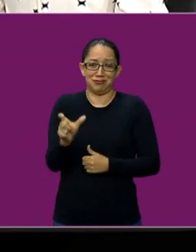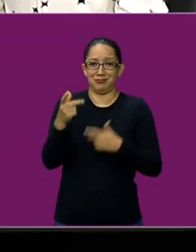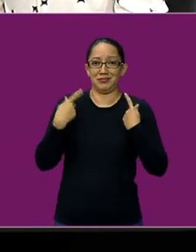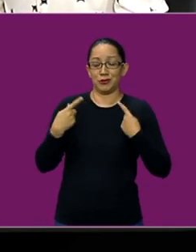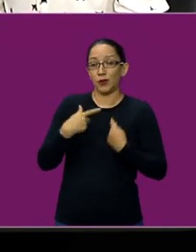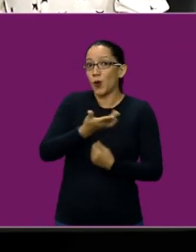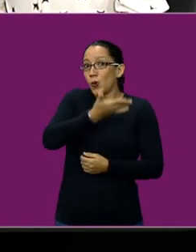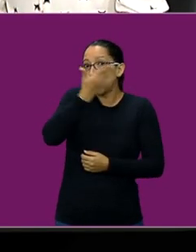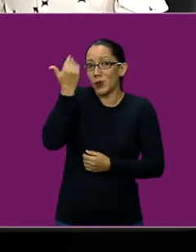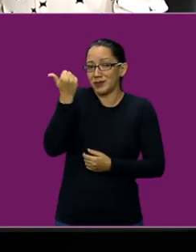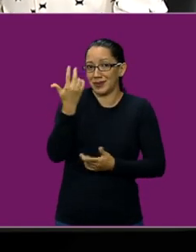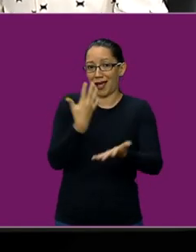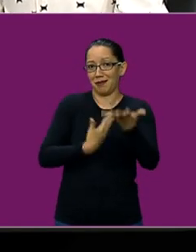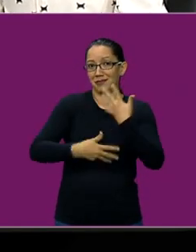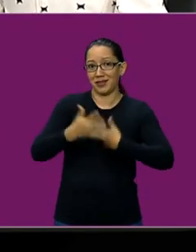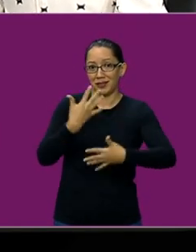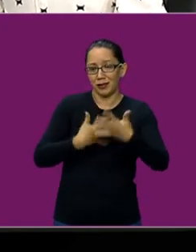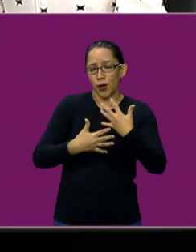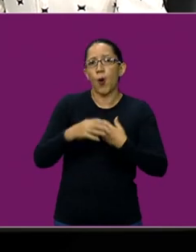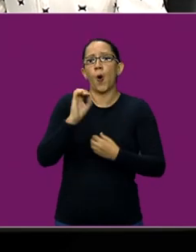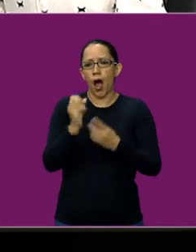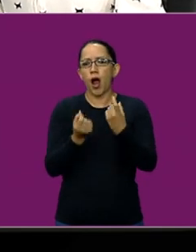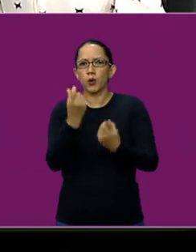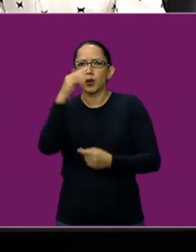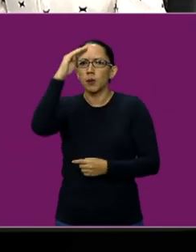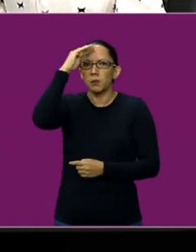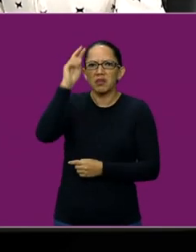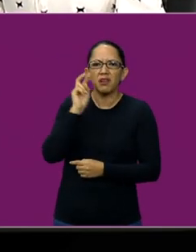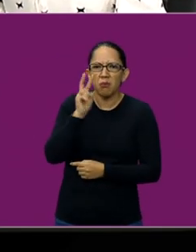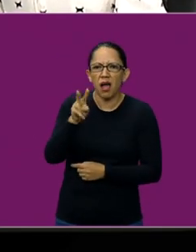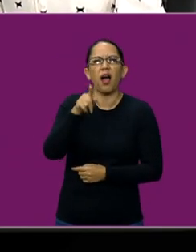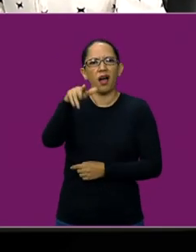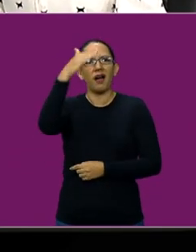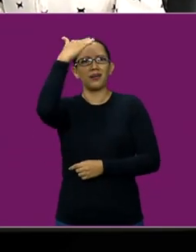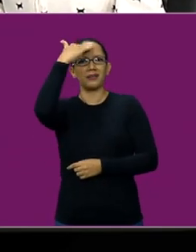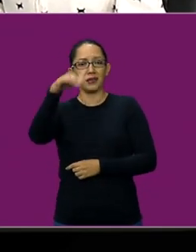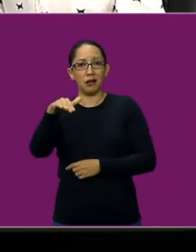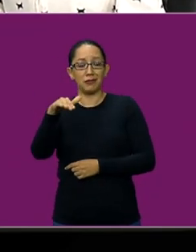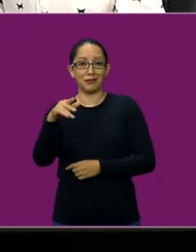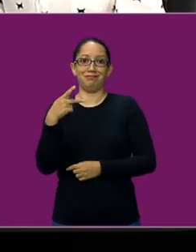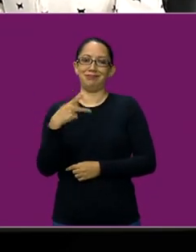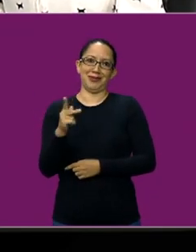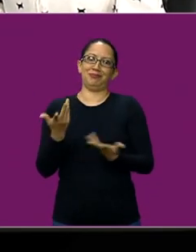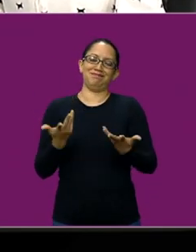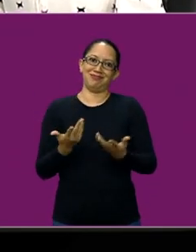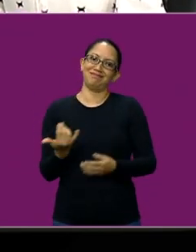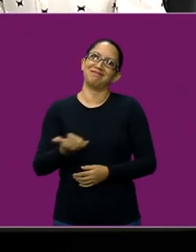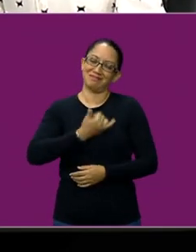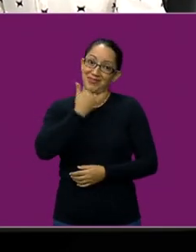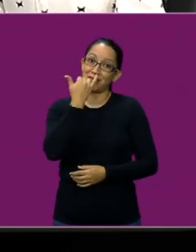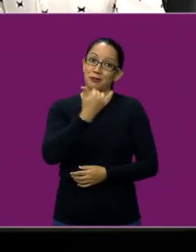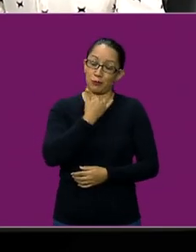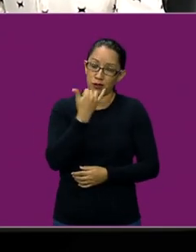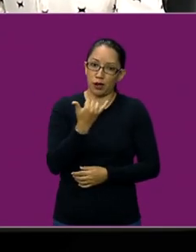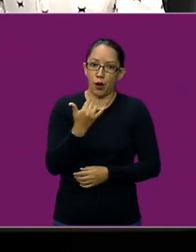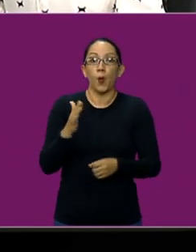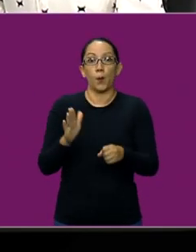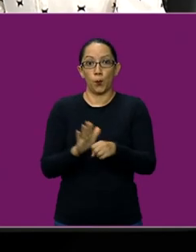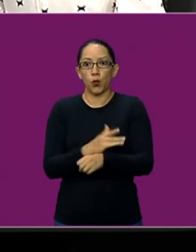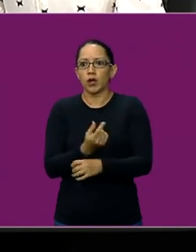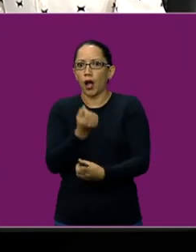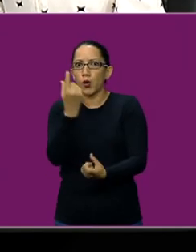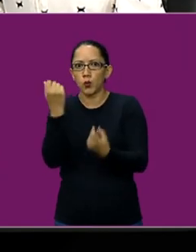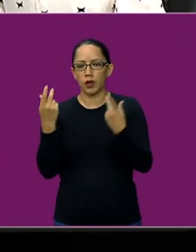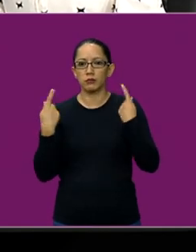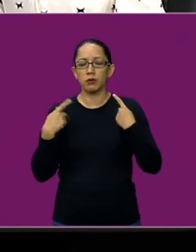que están diciendo lo correcto, pero no es así, porque alguien, precisamente de esta parte de la sociedad, evidencia de que